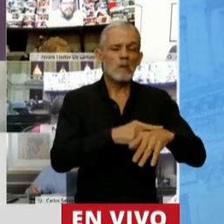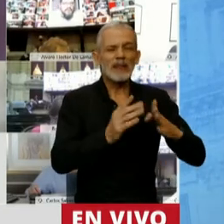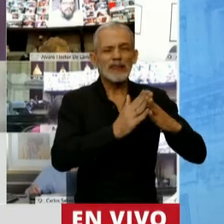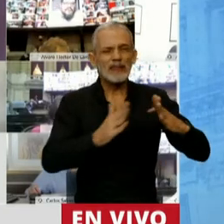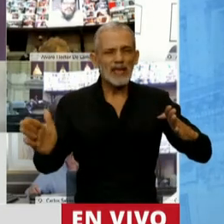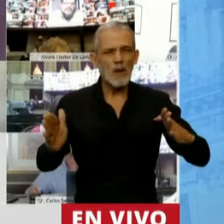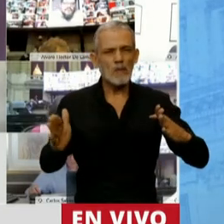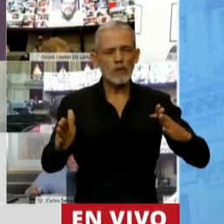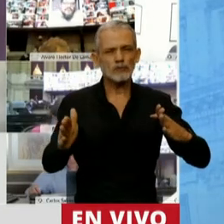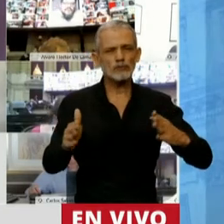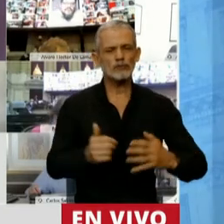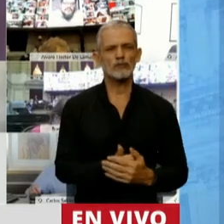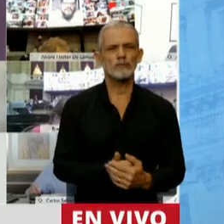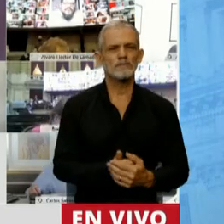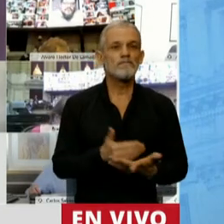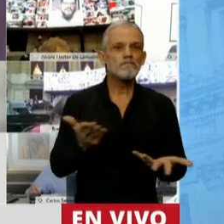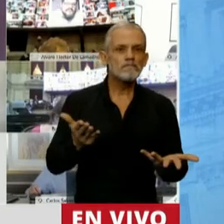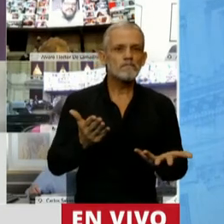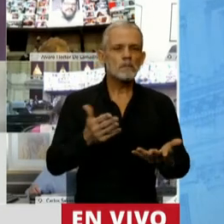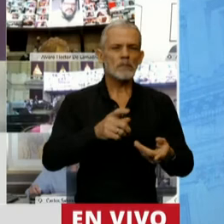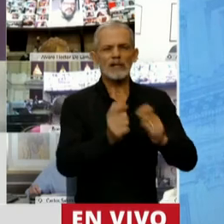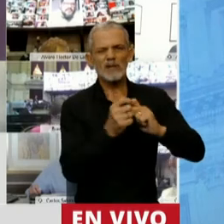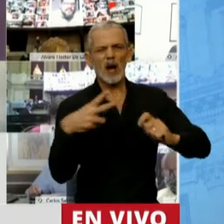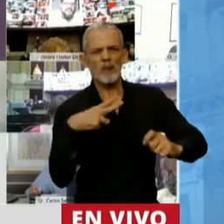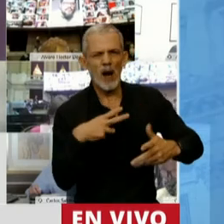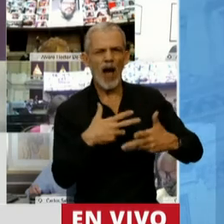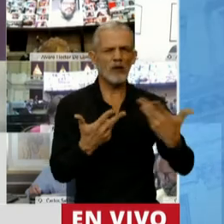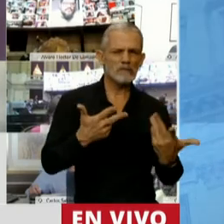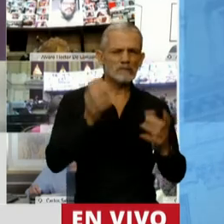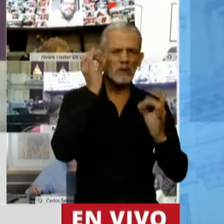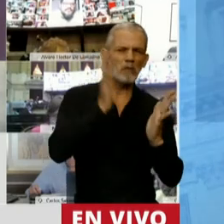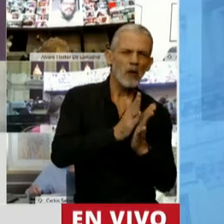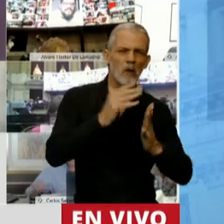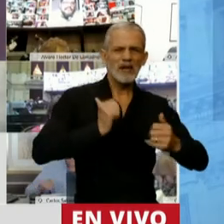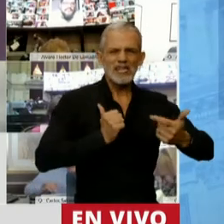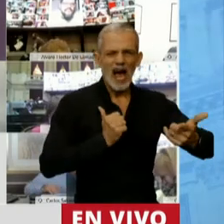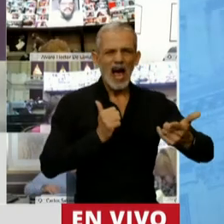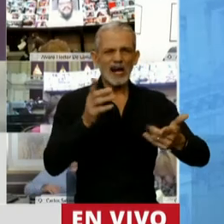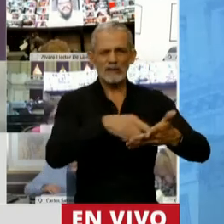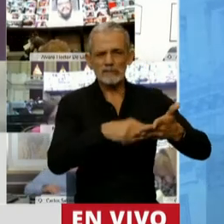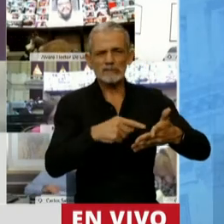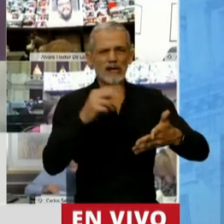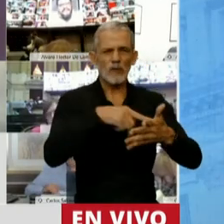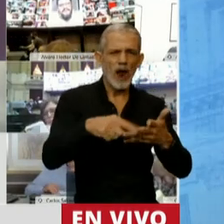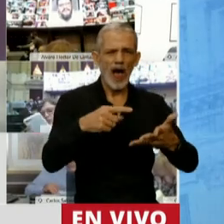de privatizaciones, de indultos, antes de amnistía,